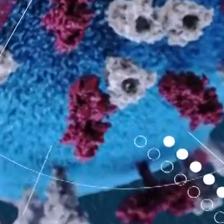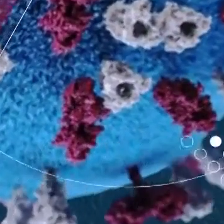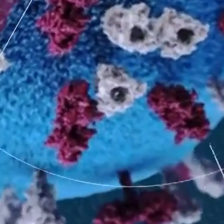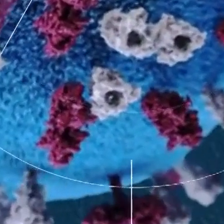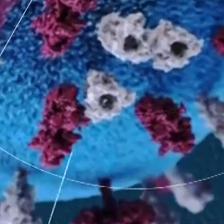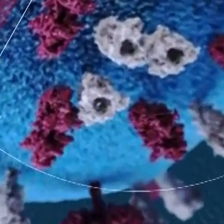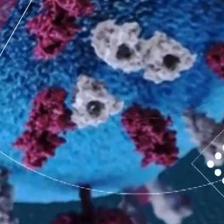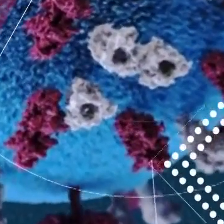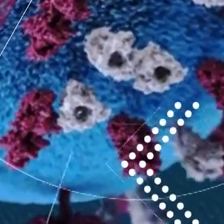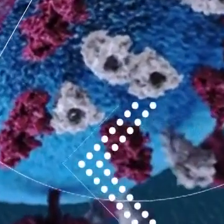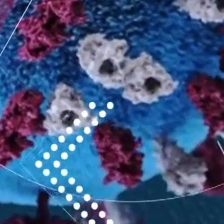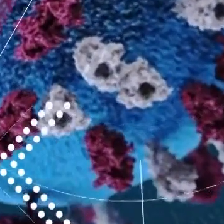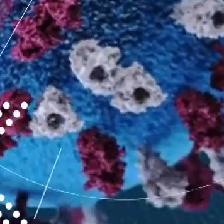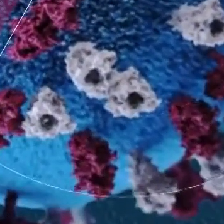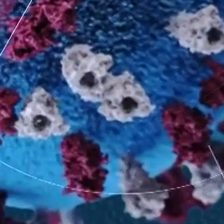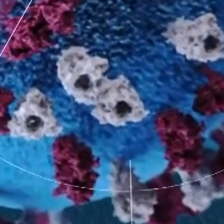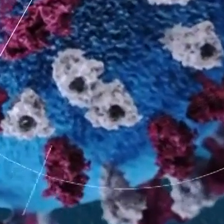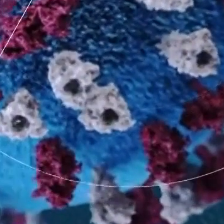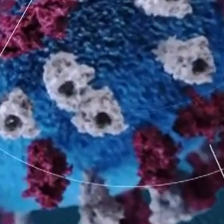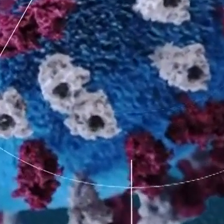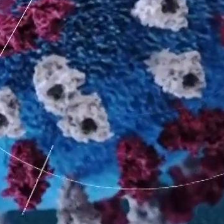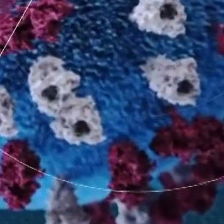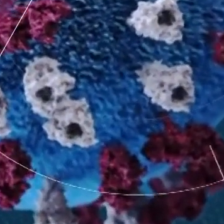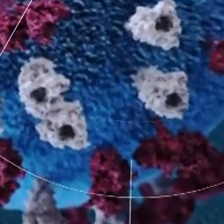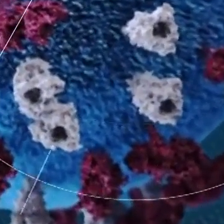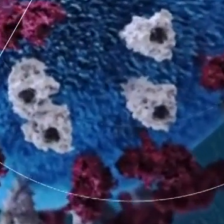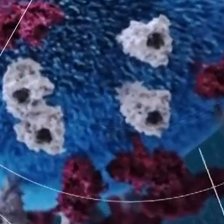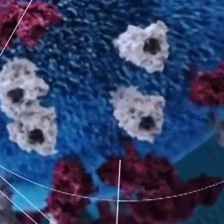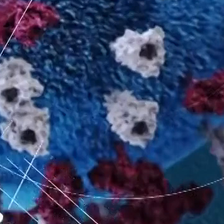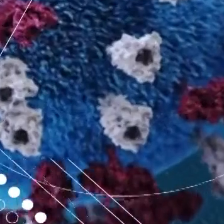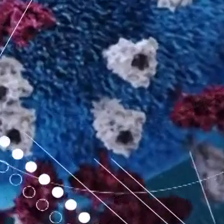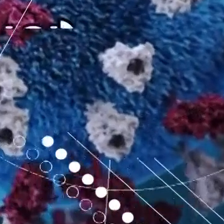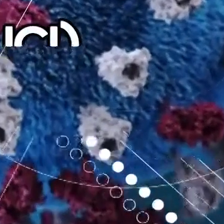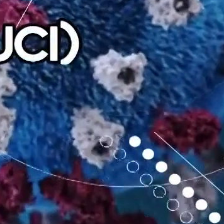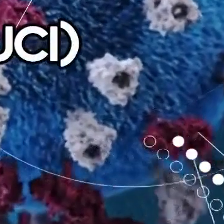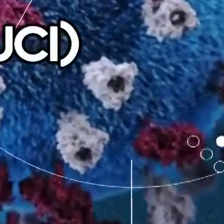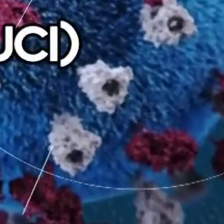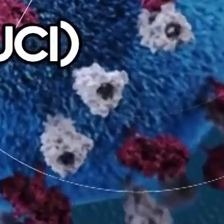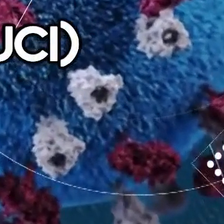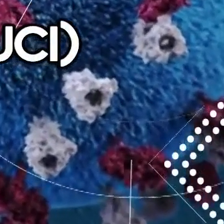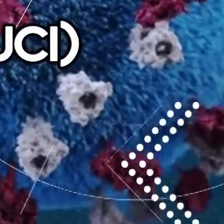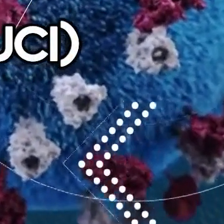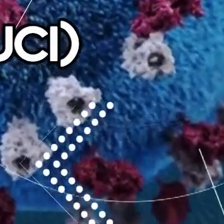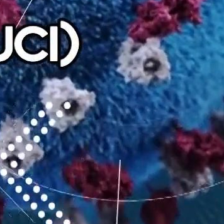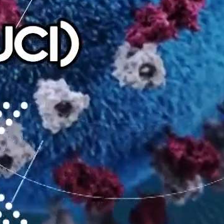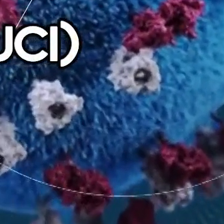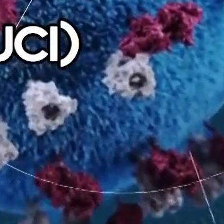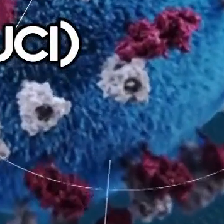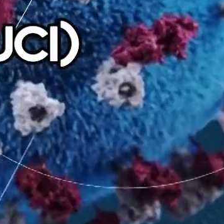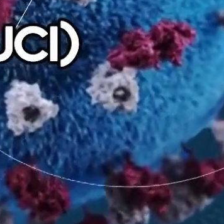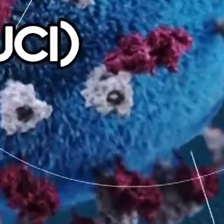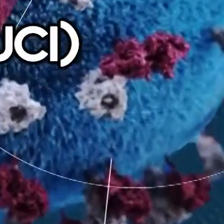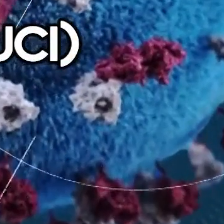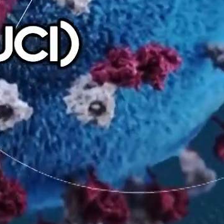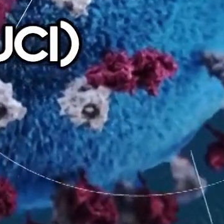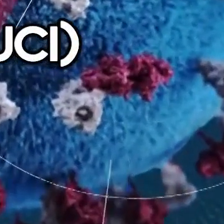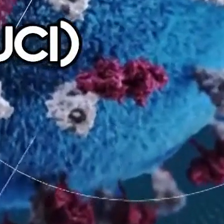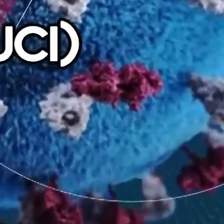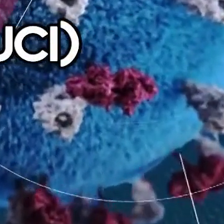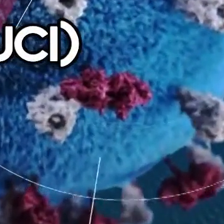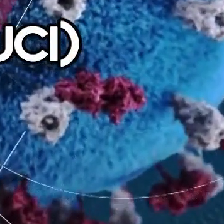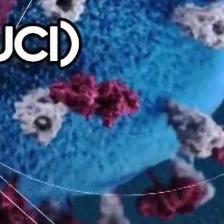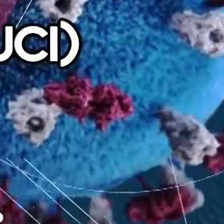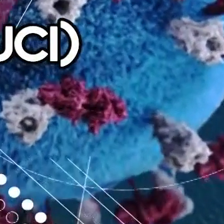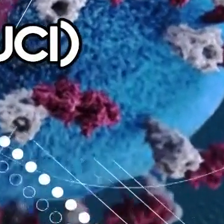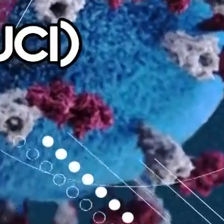-19 en nuestro país. Adultos activos en este momento serían 1.114